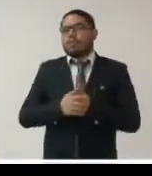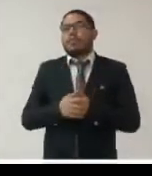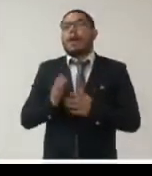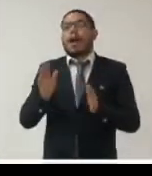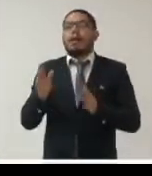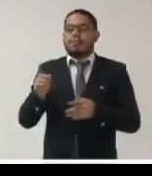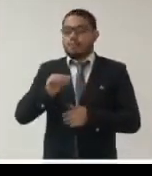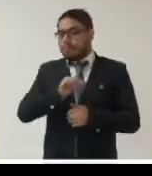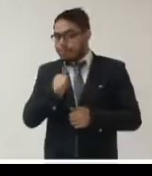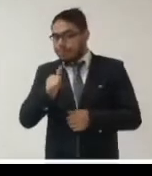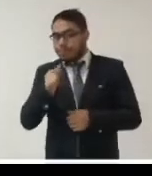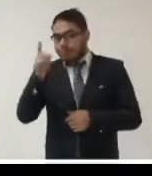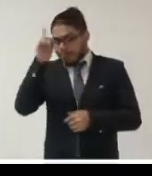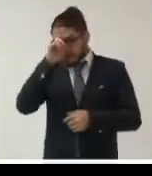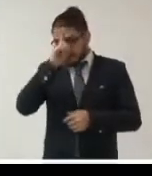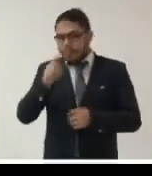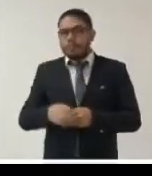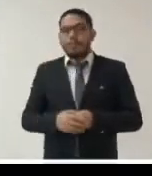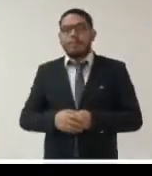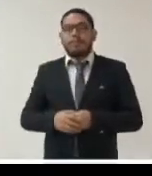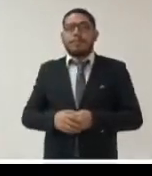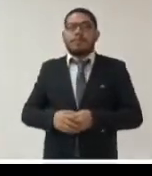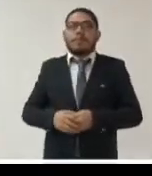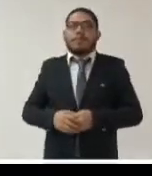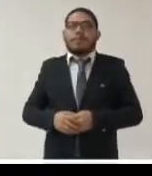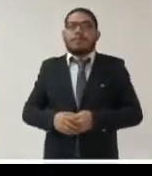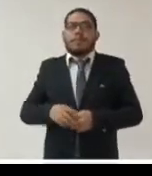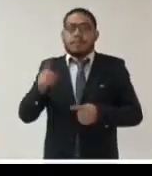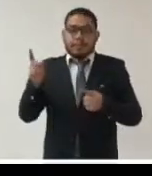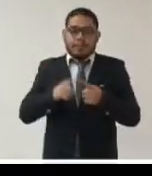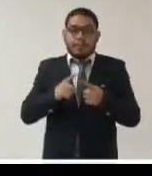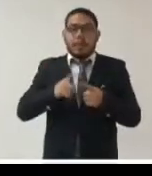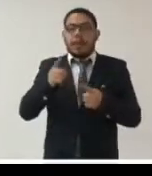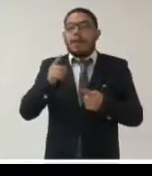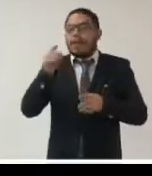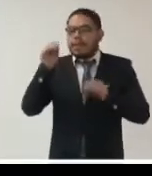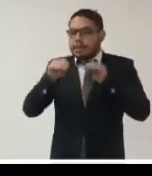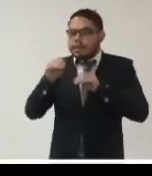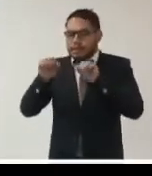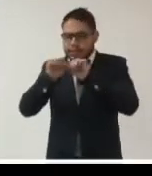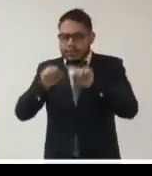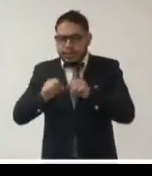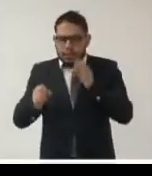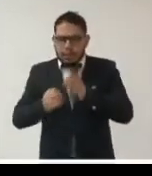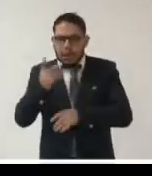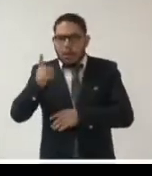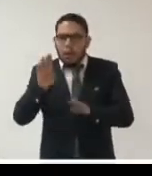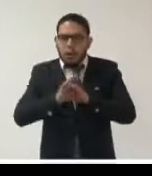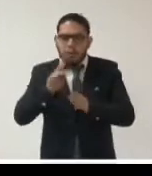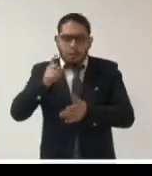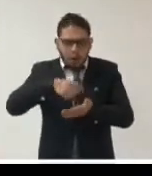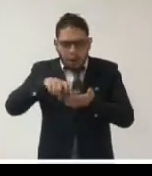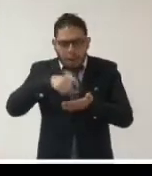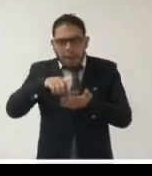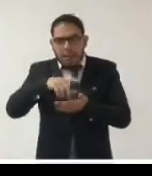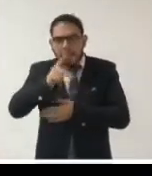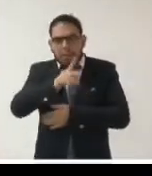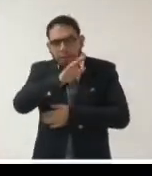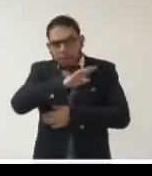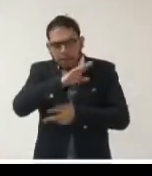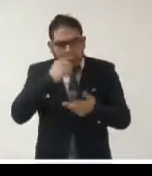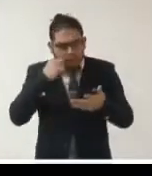recomendaciones disponer de un sistema unificado de compras públicas que abarque todo el proceso y en el que se pueda